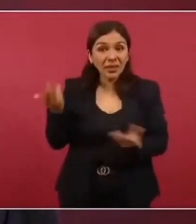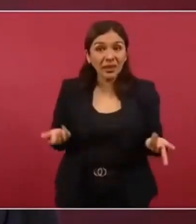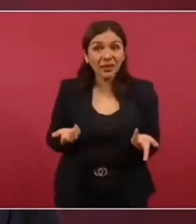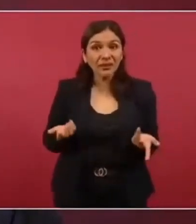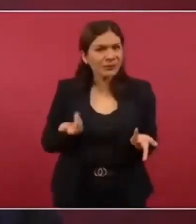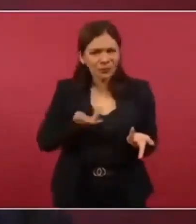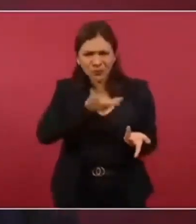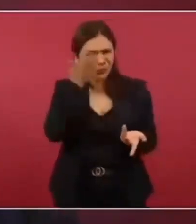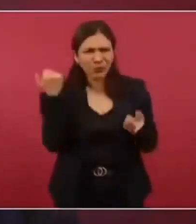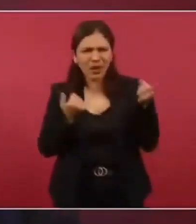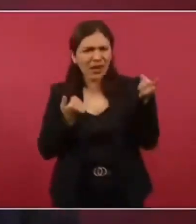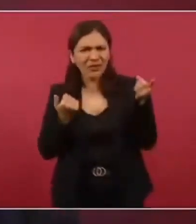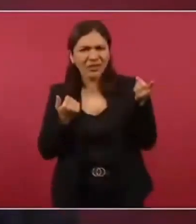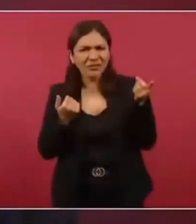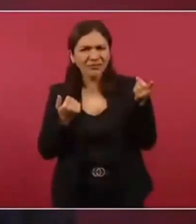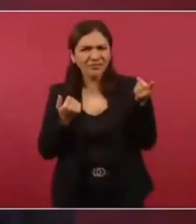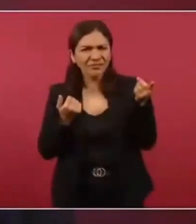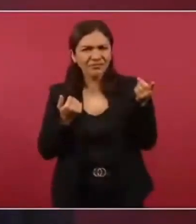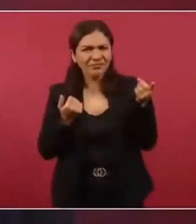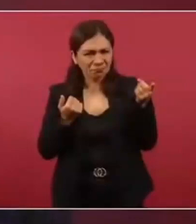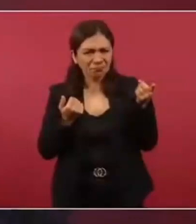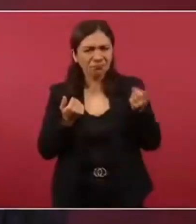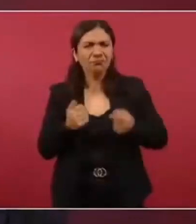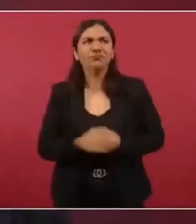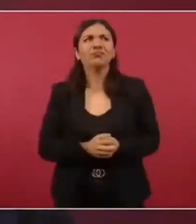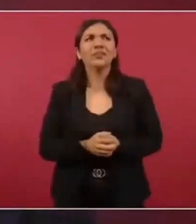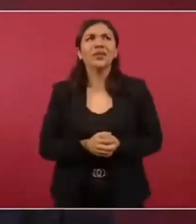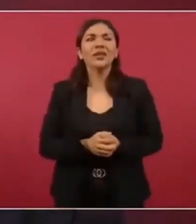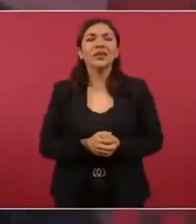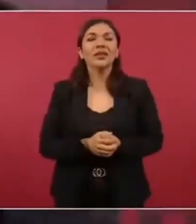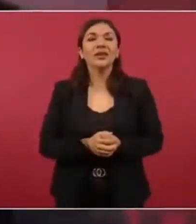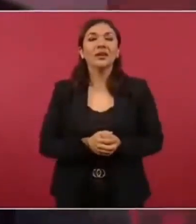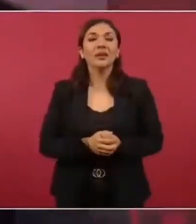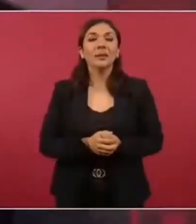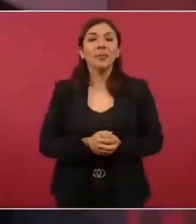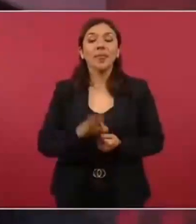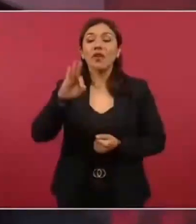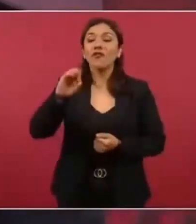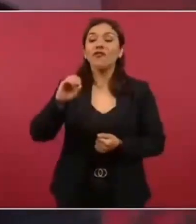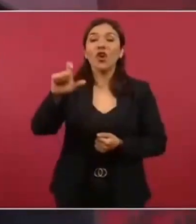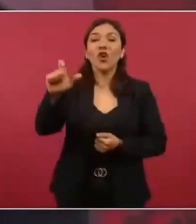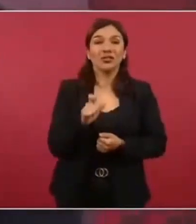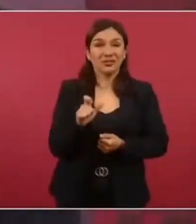No saben. No Fox